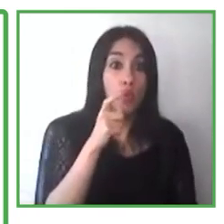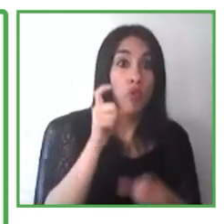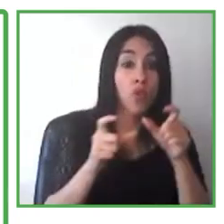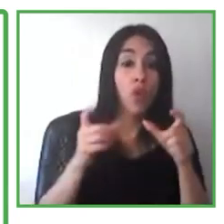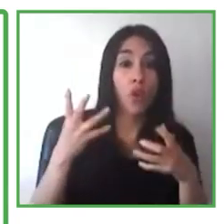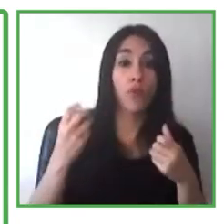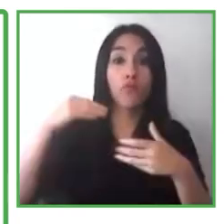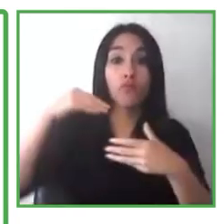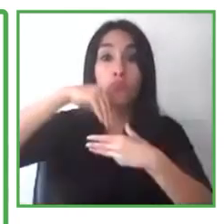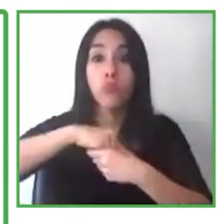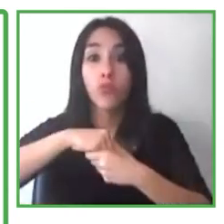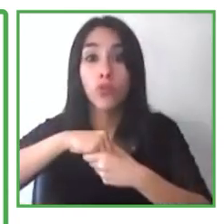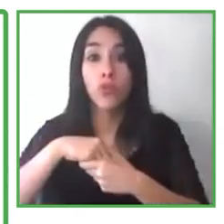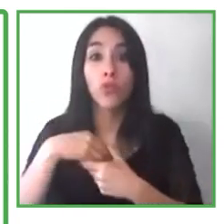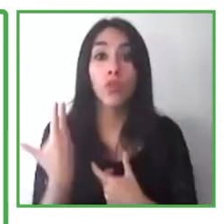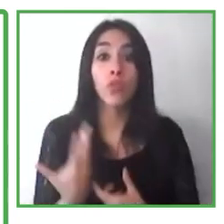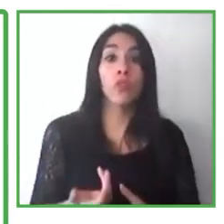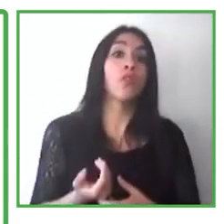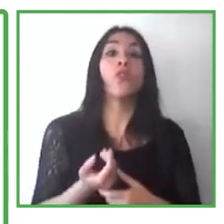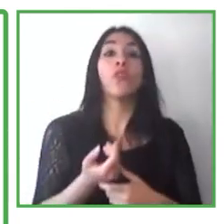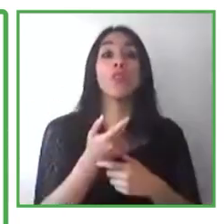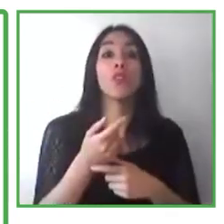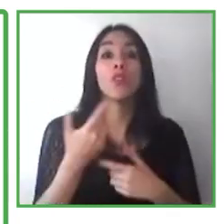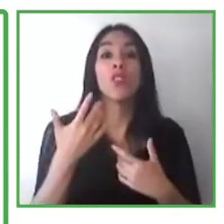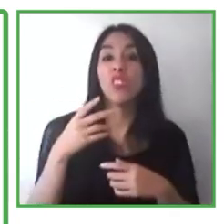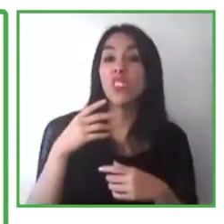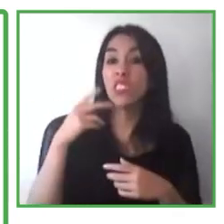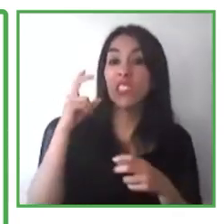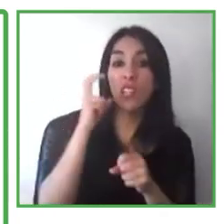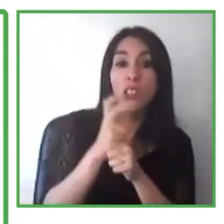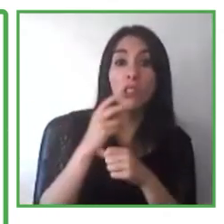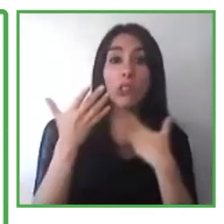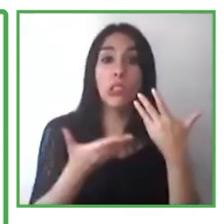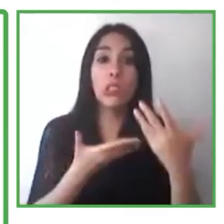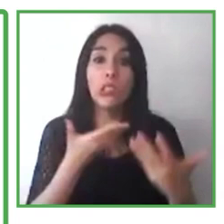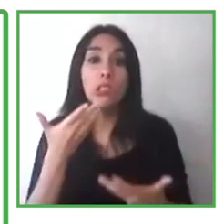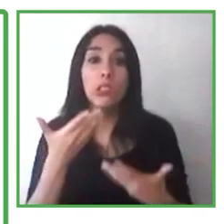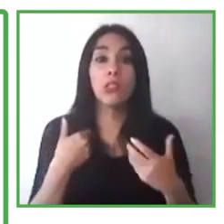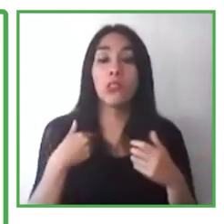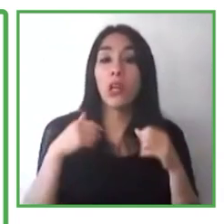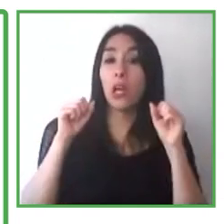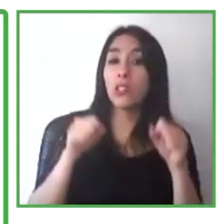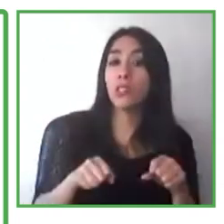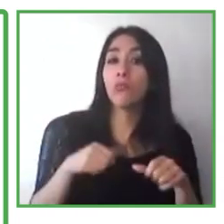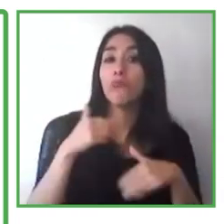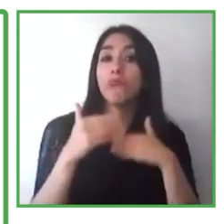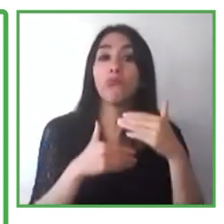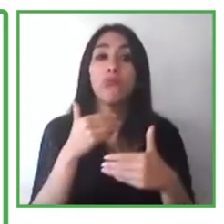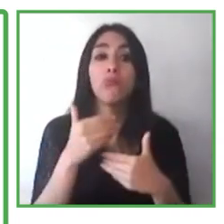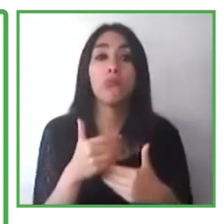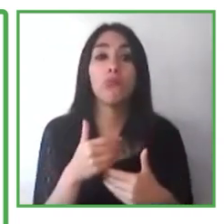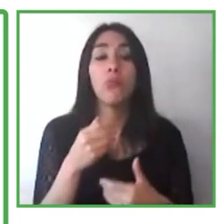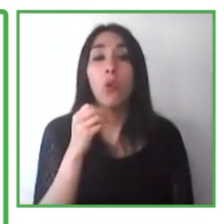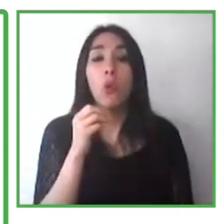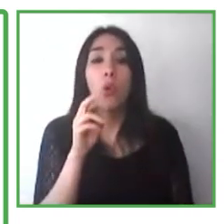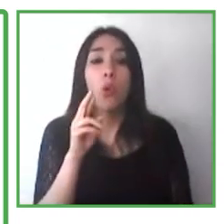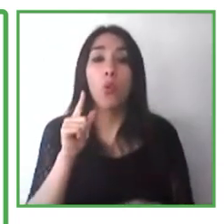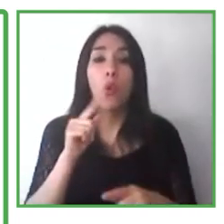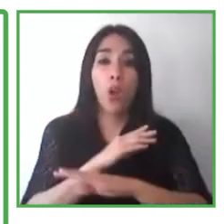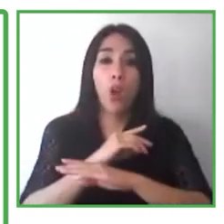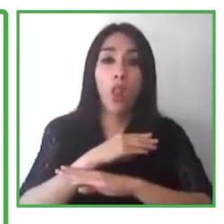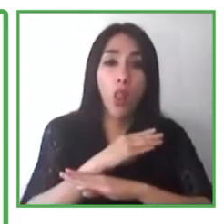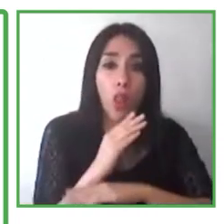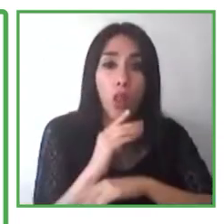de implementar, vamos a tener éxito, vamos a hacerlo suceder. Puede tomar tiempo, pero vamos a realizarlo, vamos a hacer que suceda. Y estas